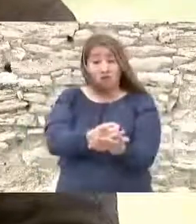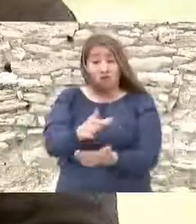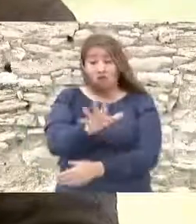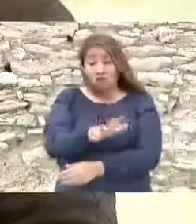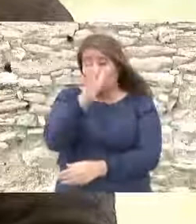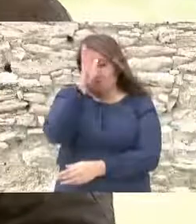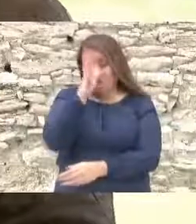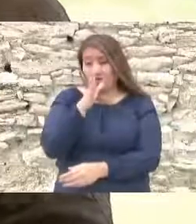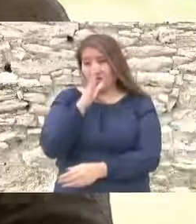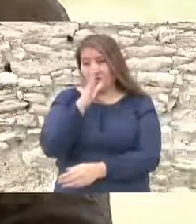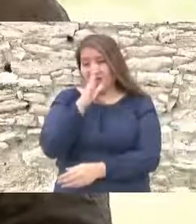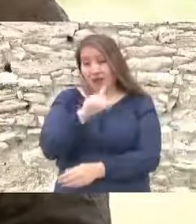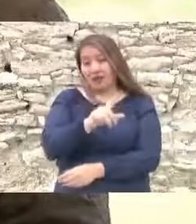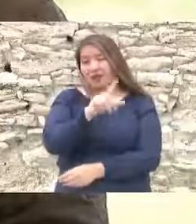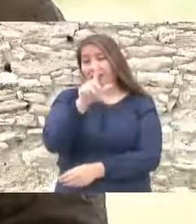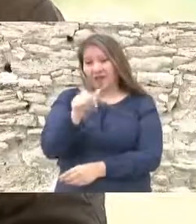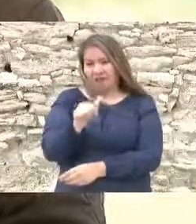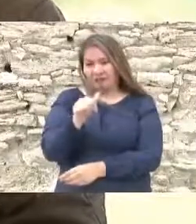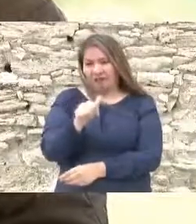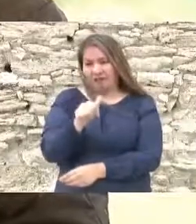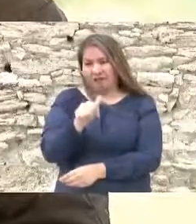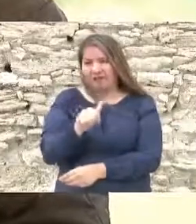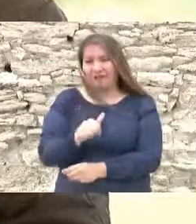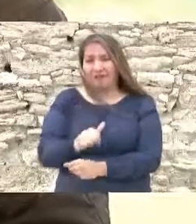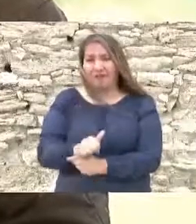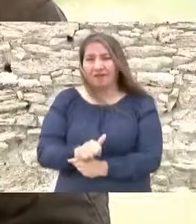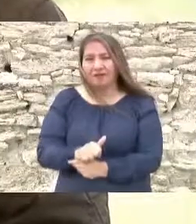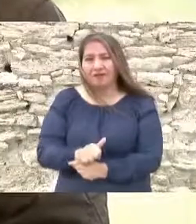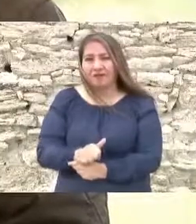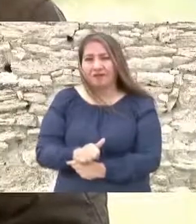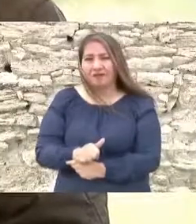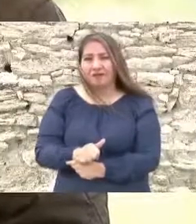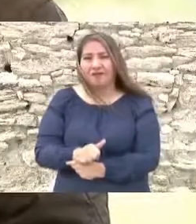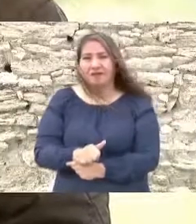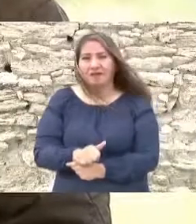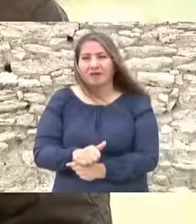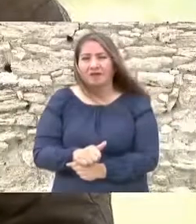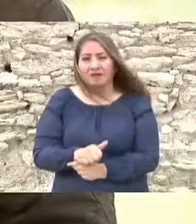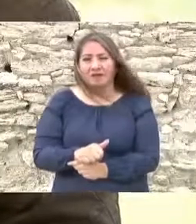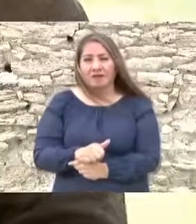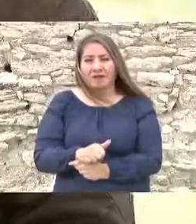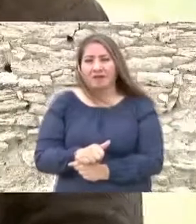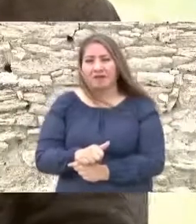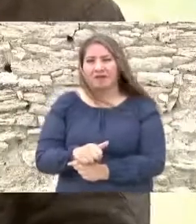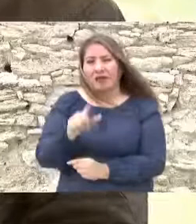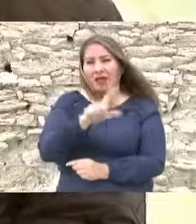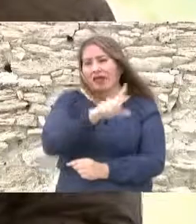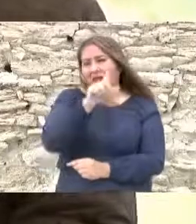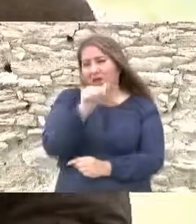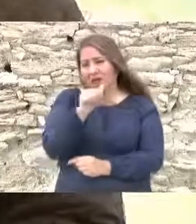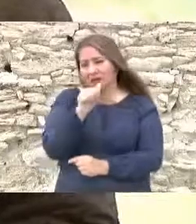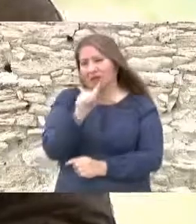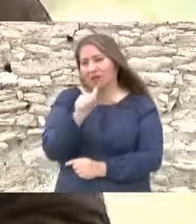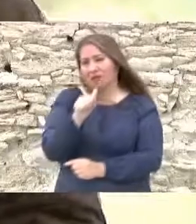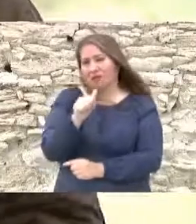que después de la vileza que comete